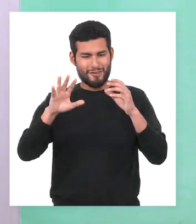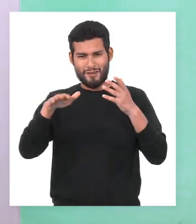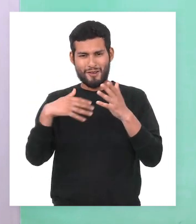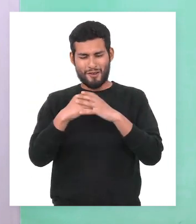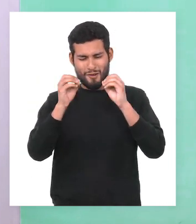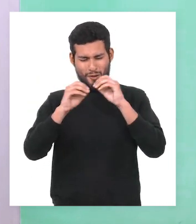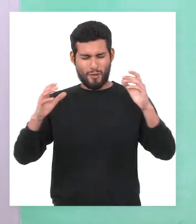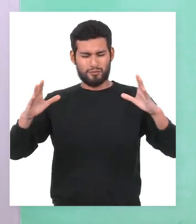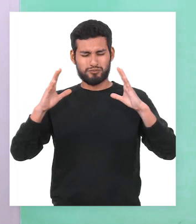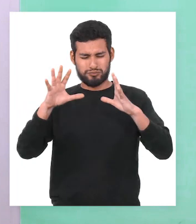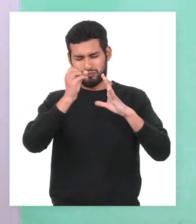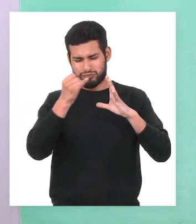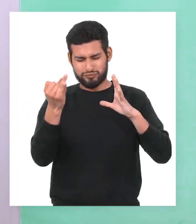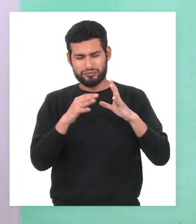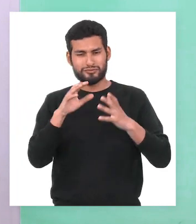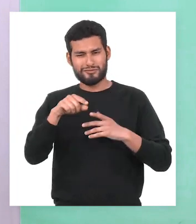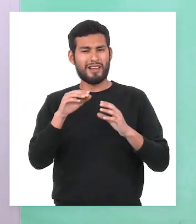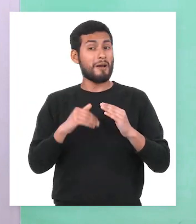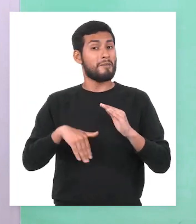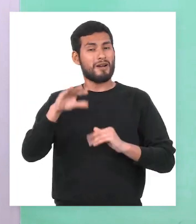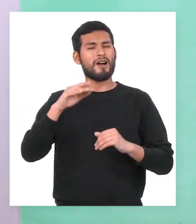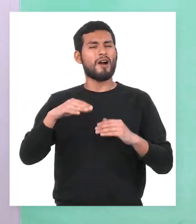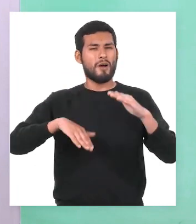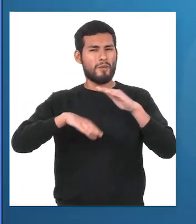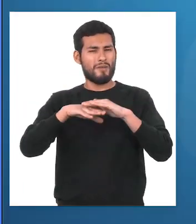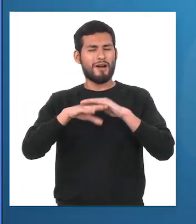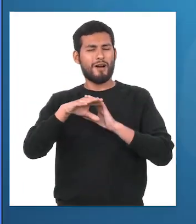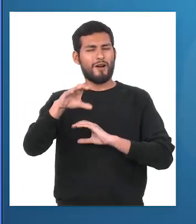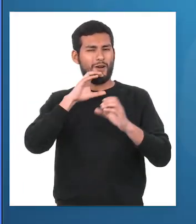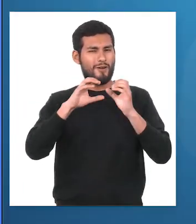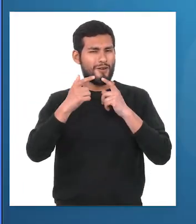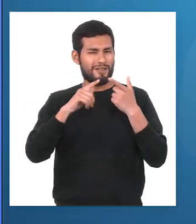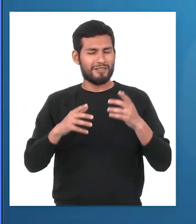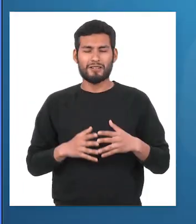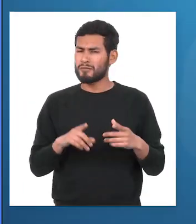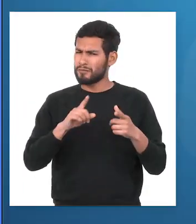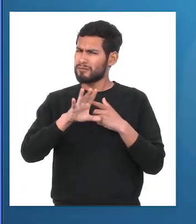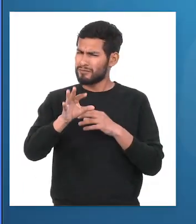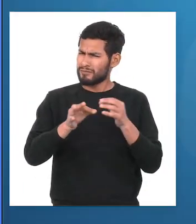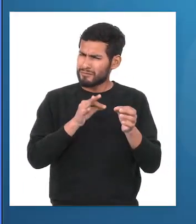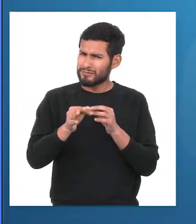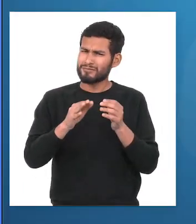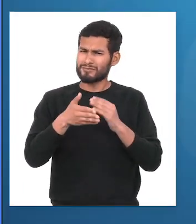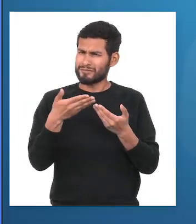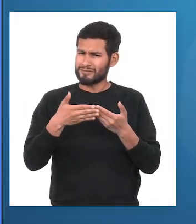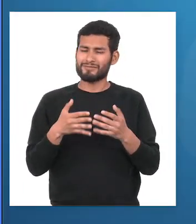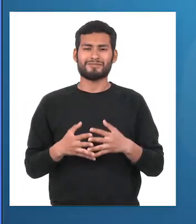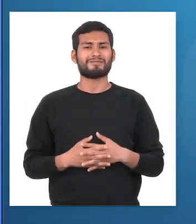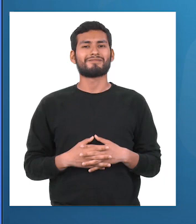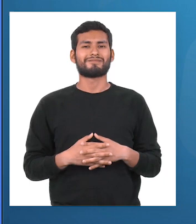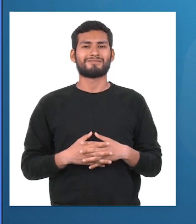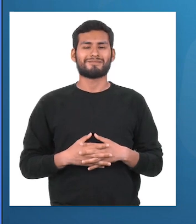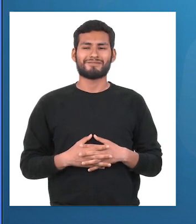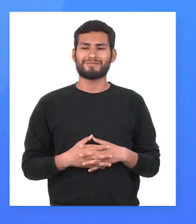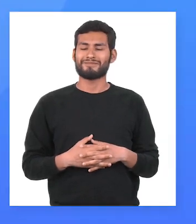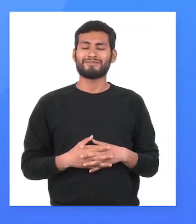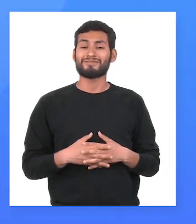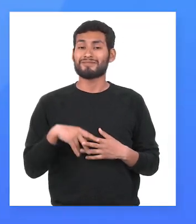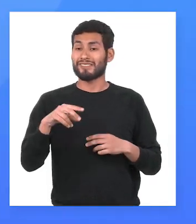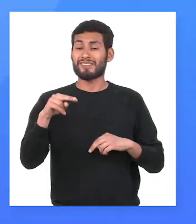estudio del texto. La unidad máxima de la comunicación lingüística. A ver, a ver, expliquemos esto de manera muy sencilla.